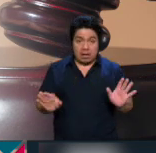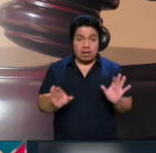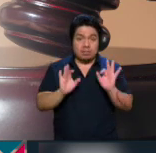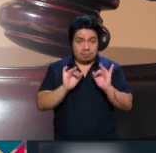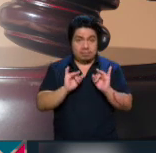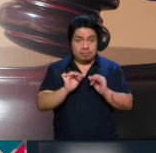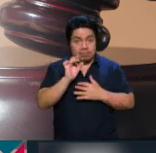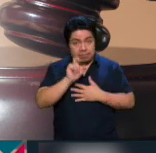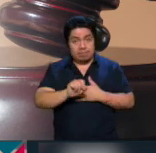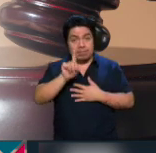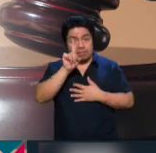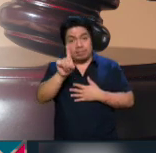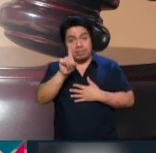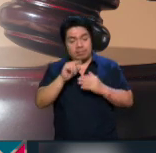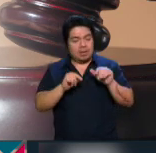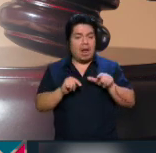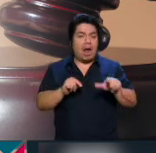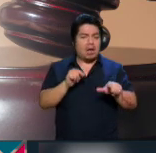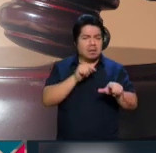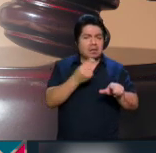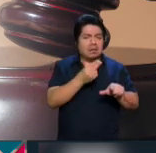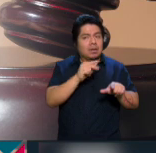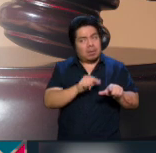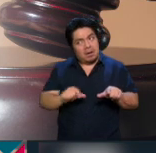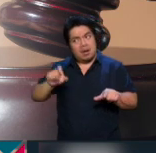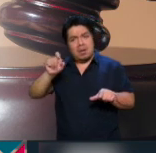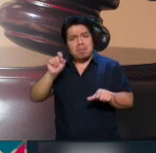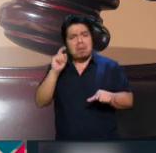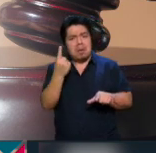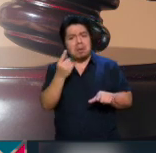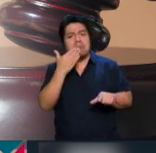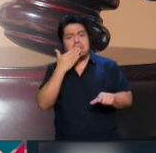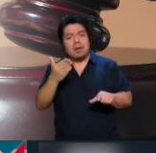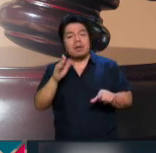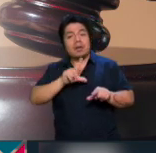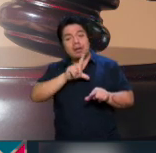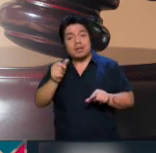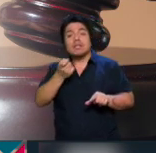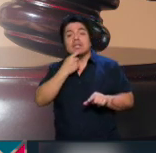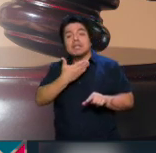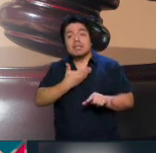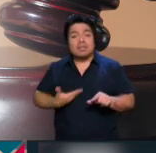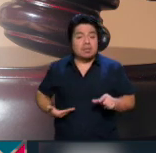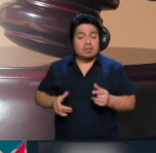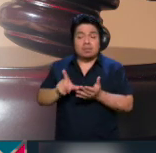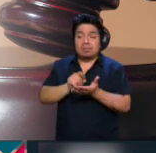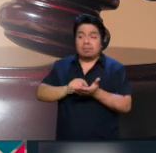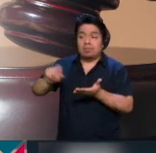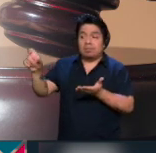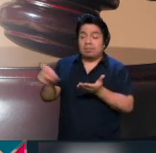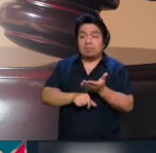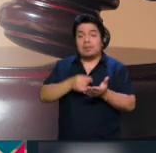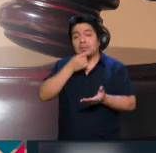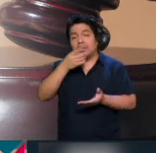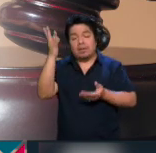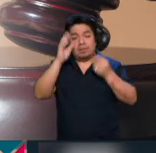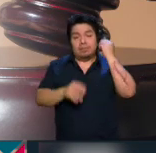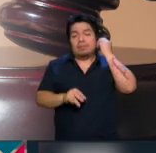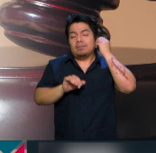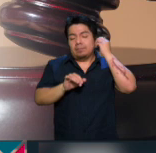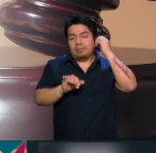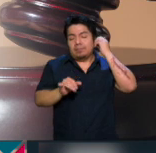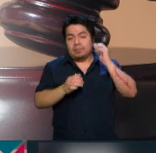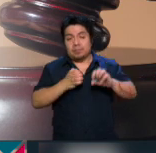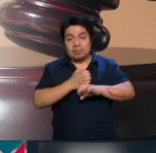congresos, superando los 17 necesarios para que sea publicado por el presidente de la república en el diario oficial de la federación. Los